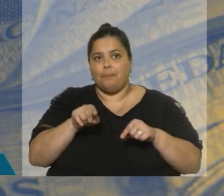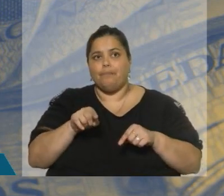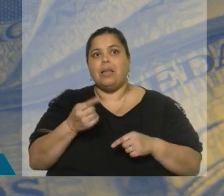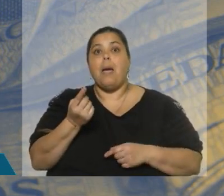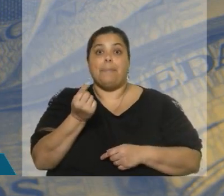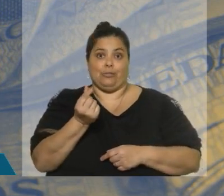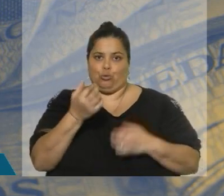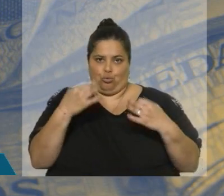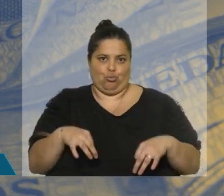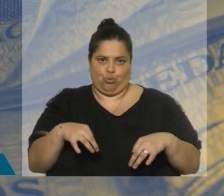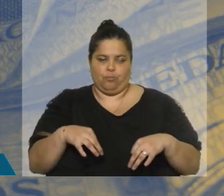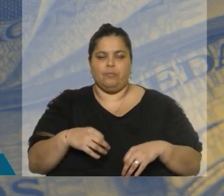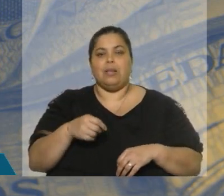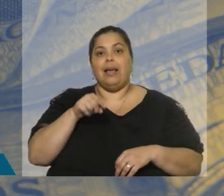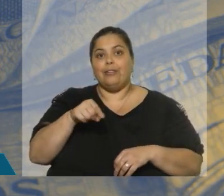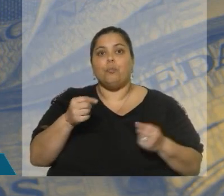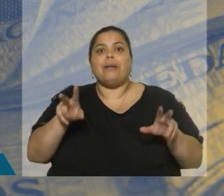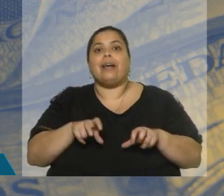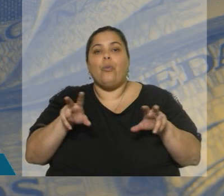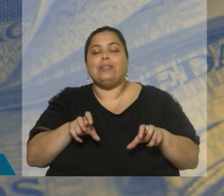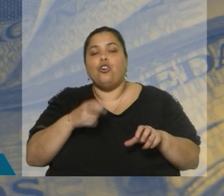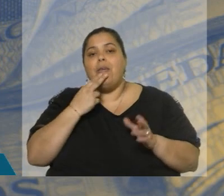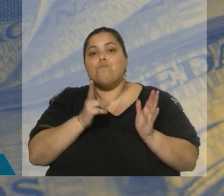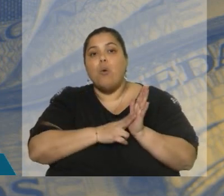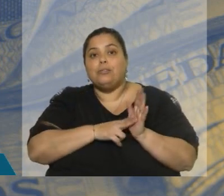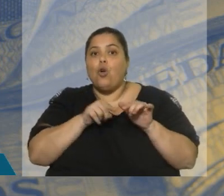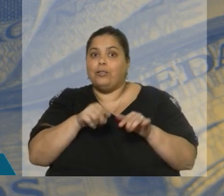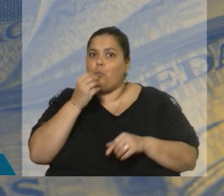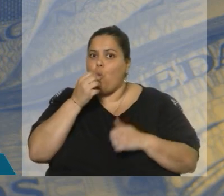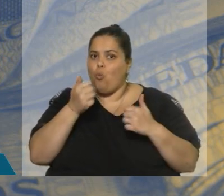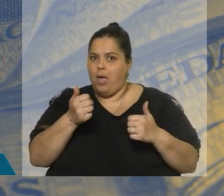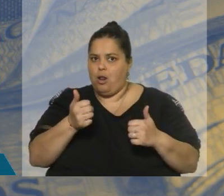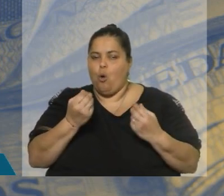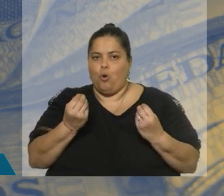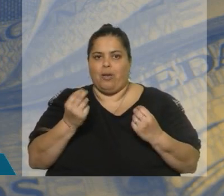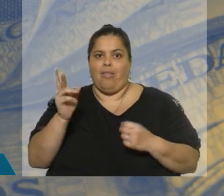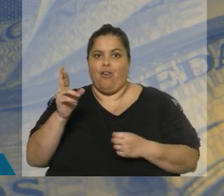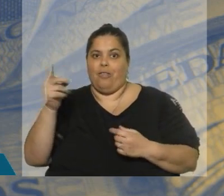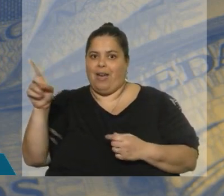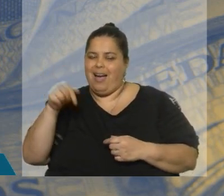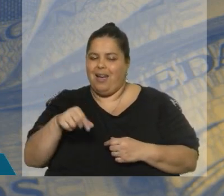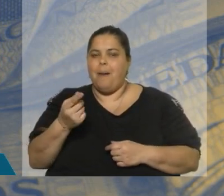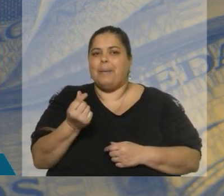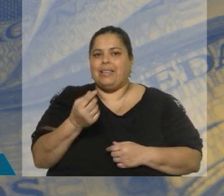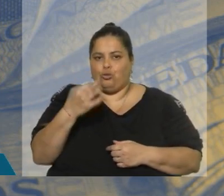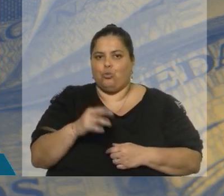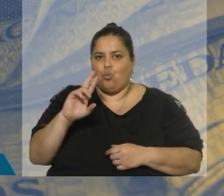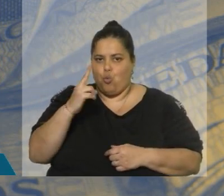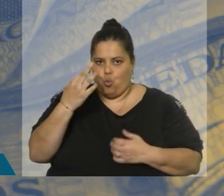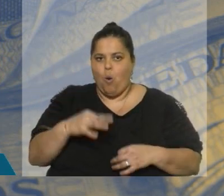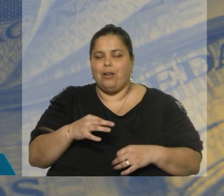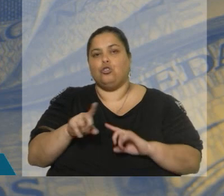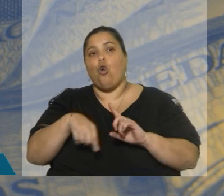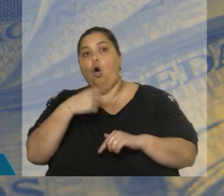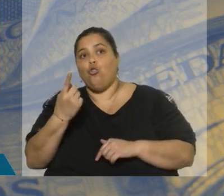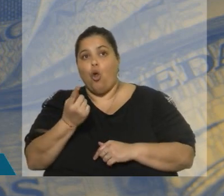o sea, pesos. Esto ha ido mejorando año a año y es una muy buena cosa. Claro está, en algún caso, pesos nominales, en otro, unidades